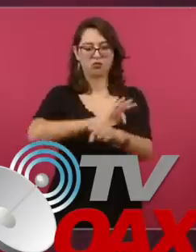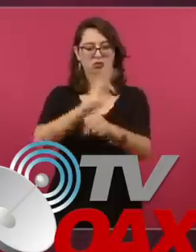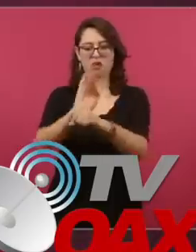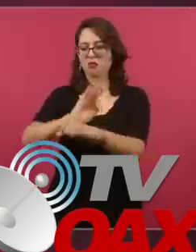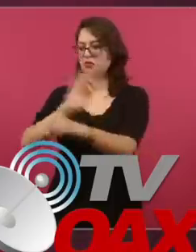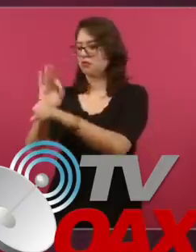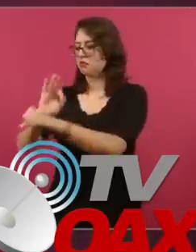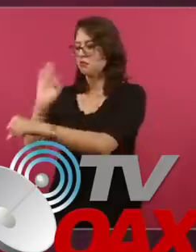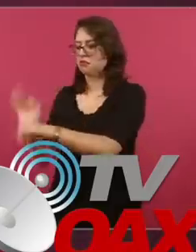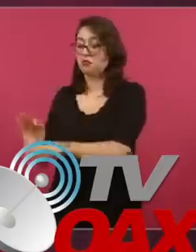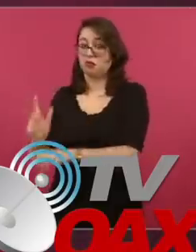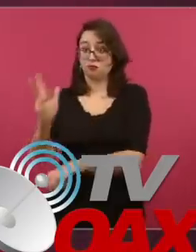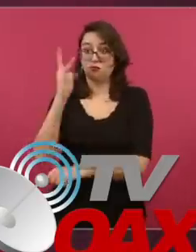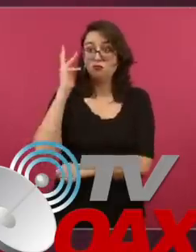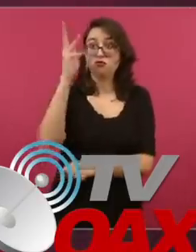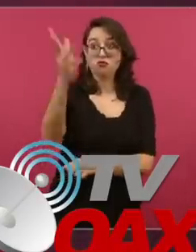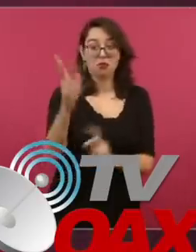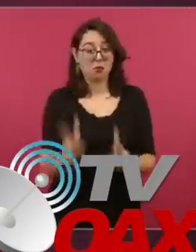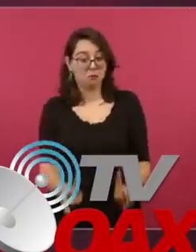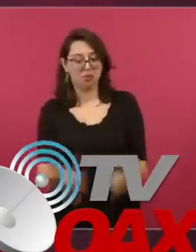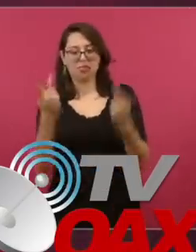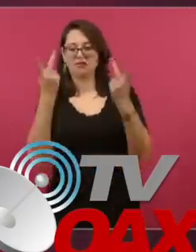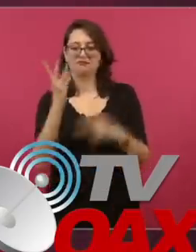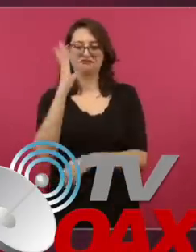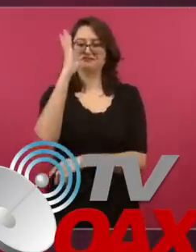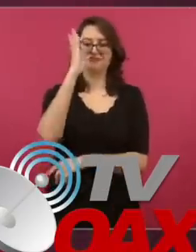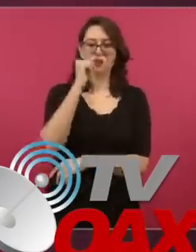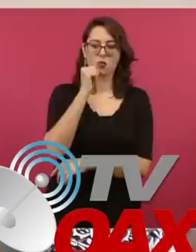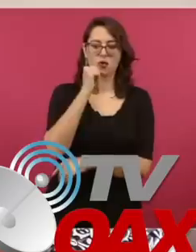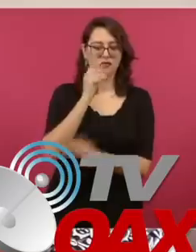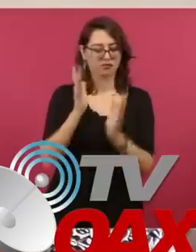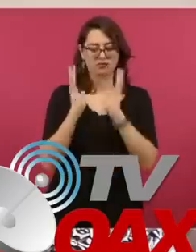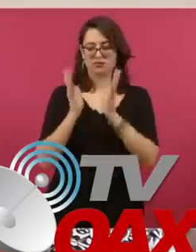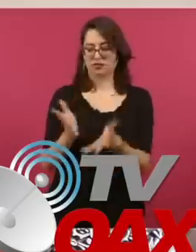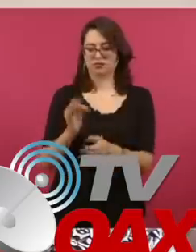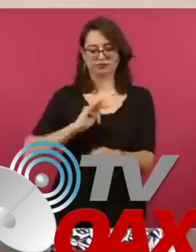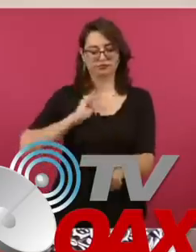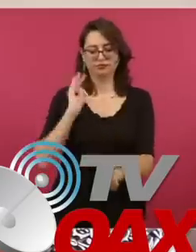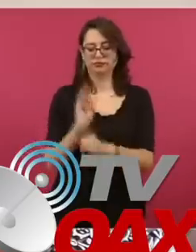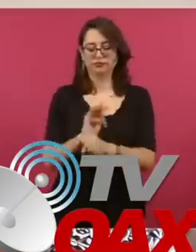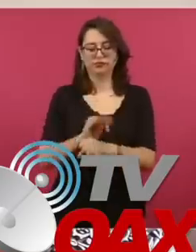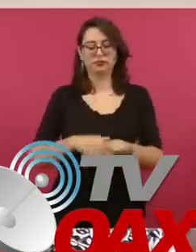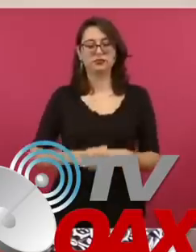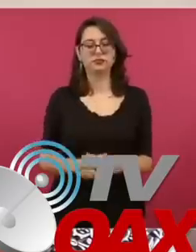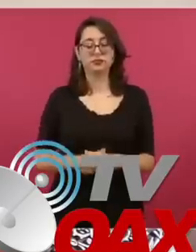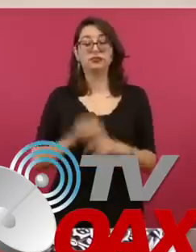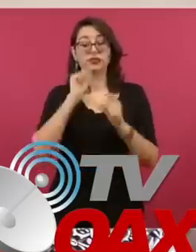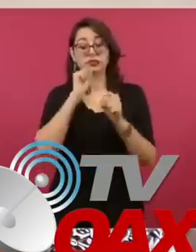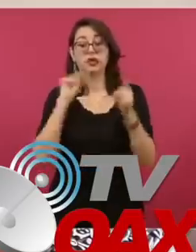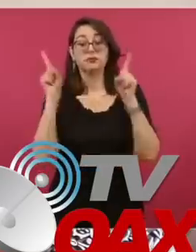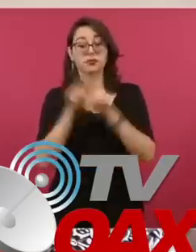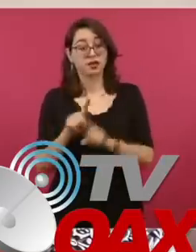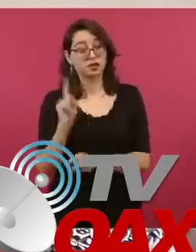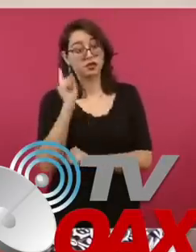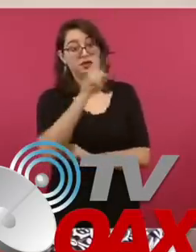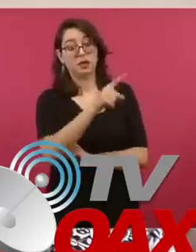naturales Además, en el caso de Baja California Sur